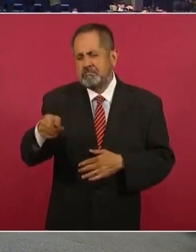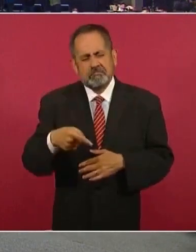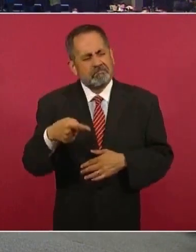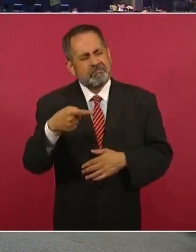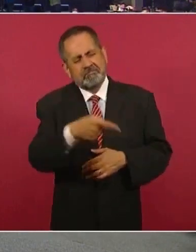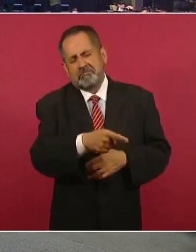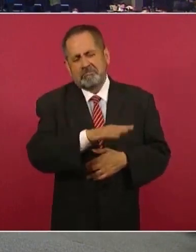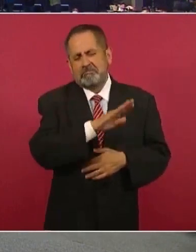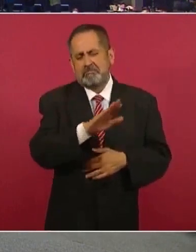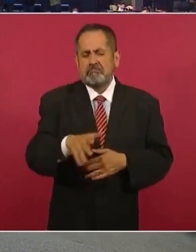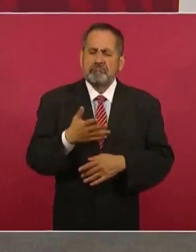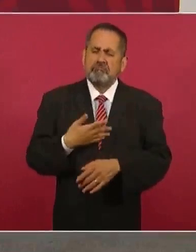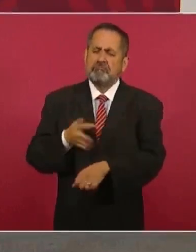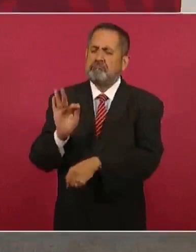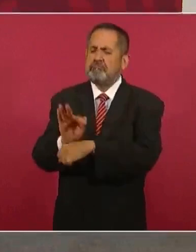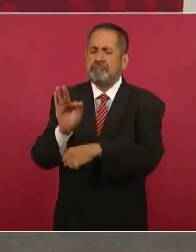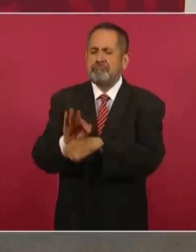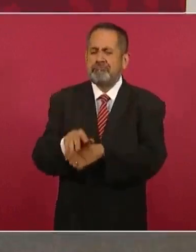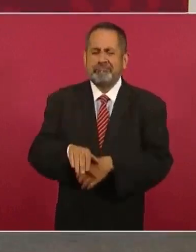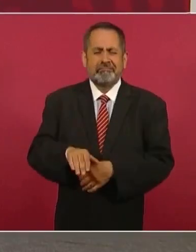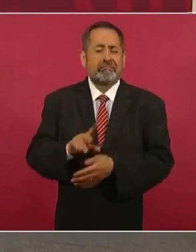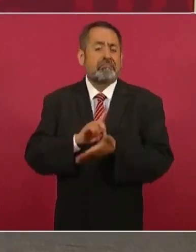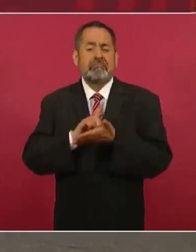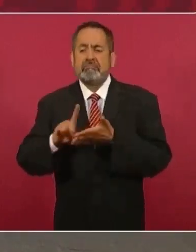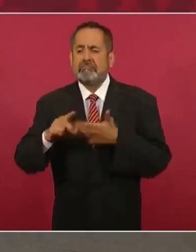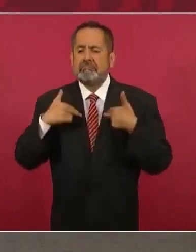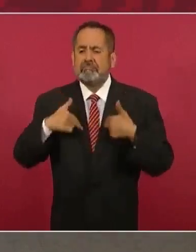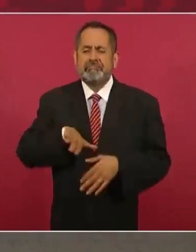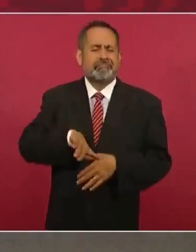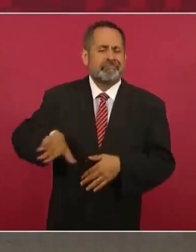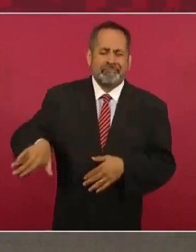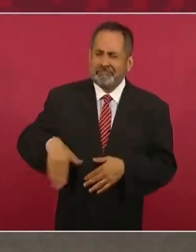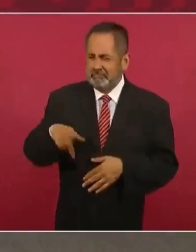y nosotros todos nos hacemos cargo de los derechos humanos.